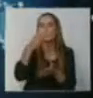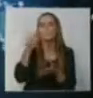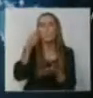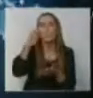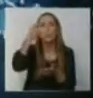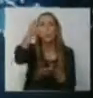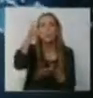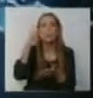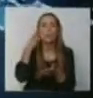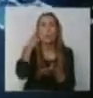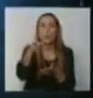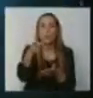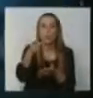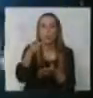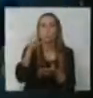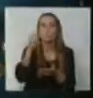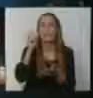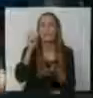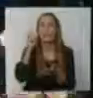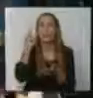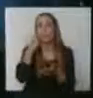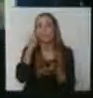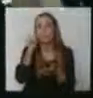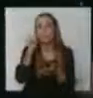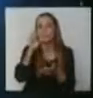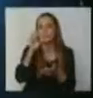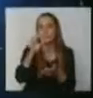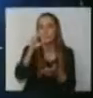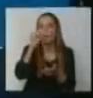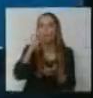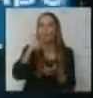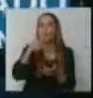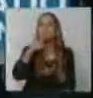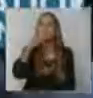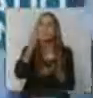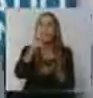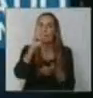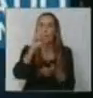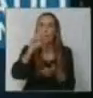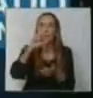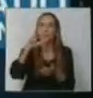contra Oscar Pistorius? Recordemos que acusado de haber asesinado a su mujer. A su novia. No. No. No. No.